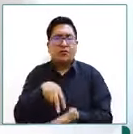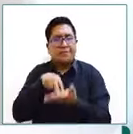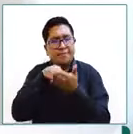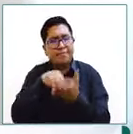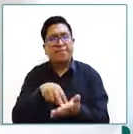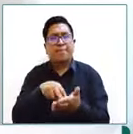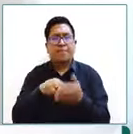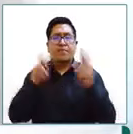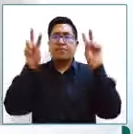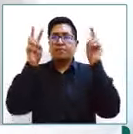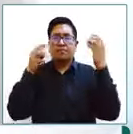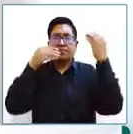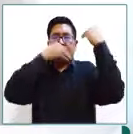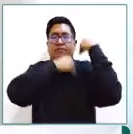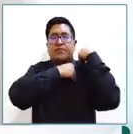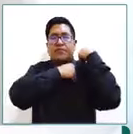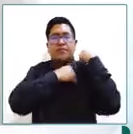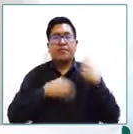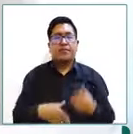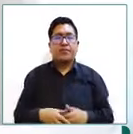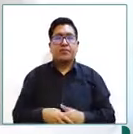desde el ámbito de nuestras competencias